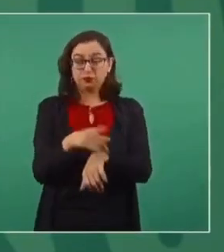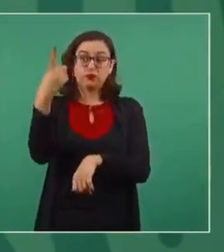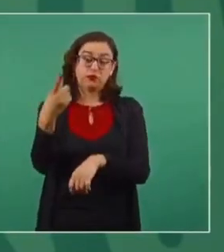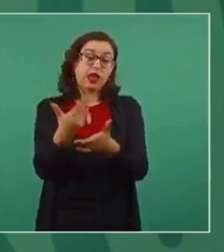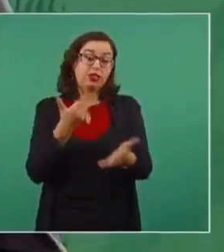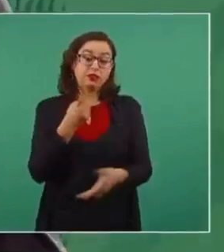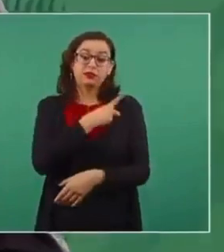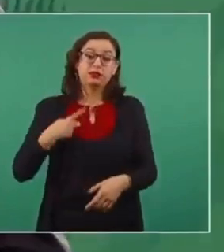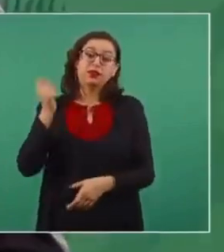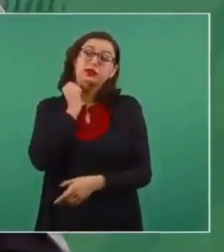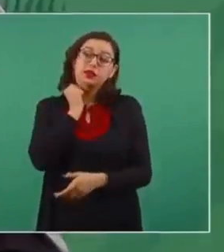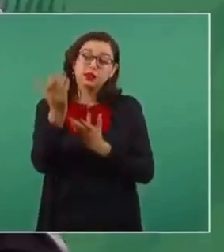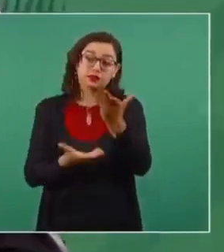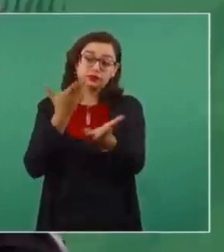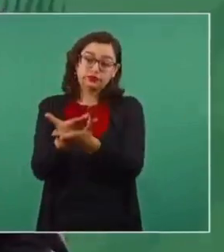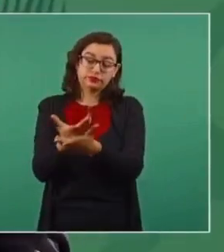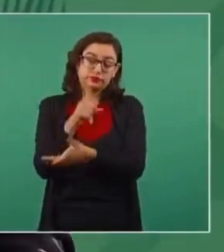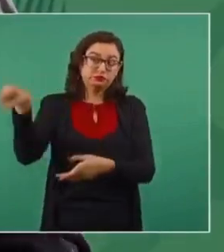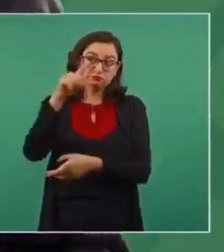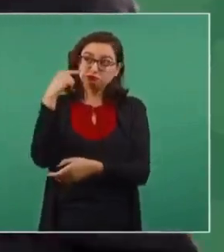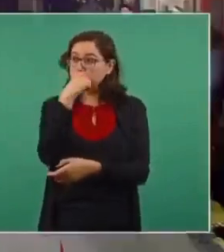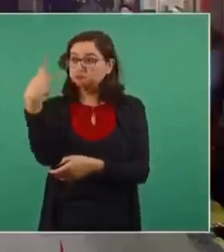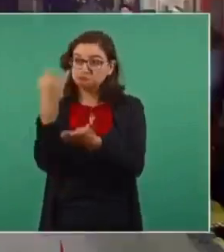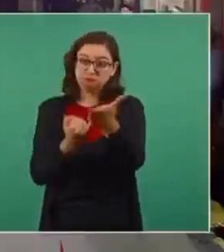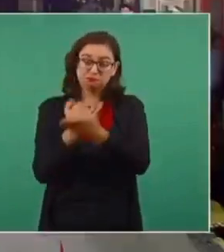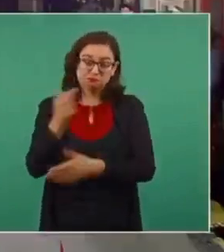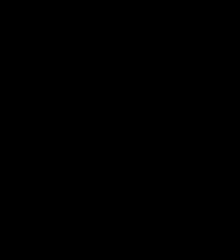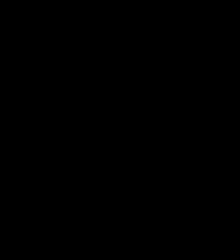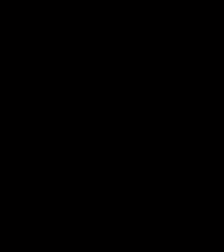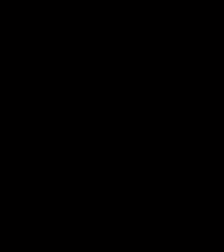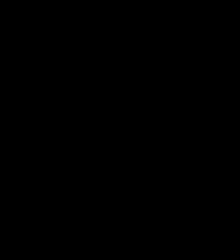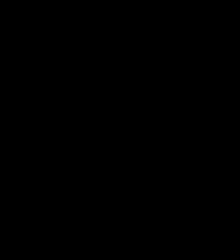al Senado para que actúe como gobernador del Banco de México.